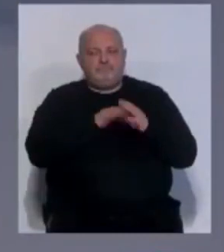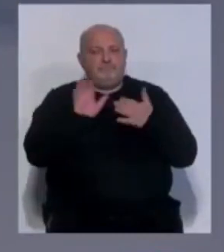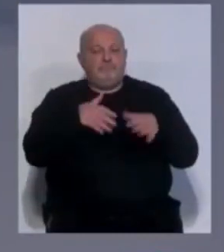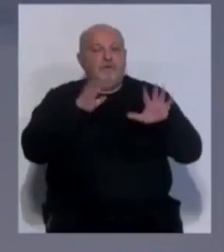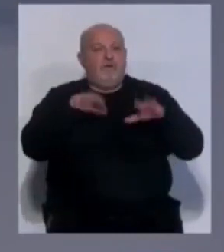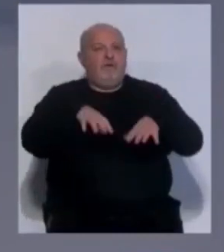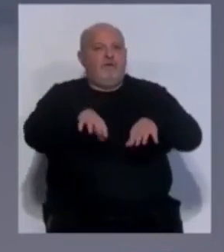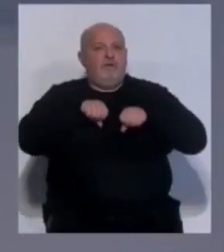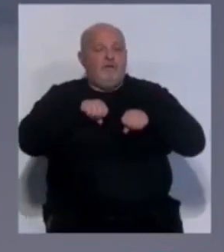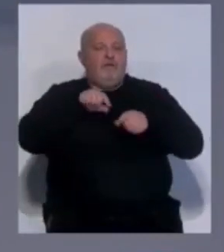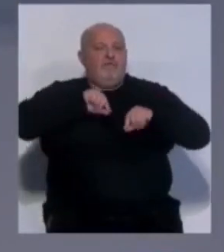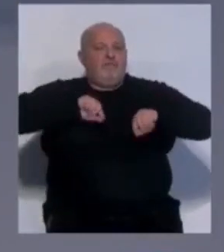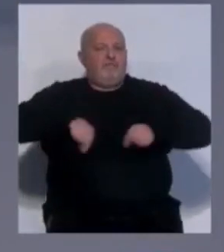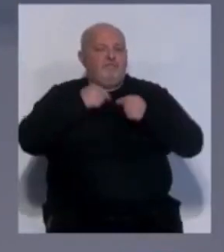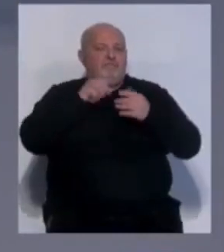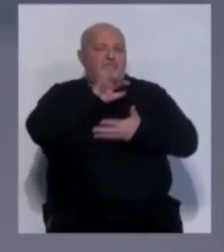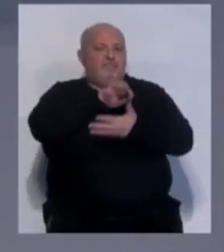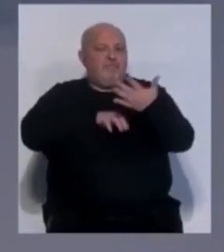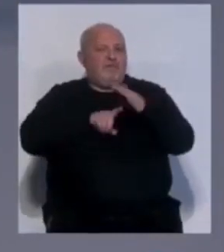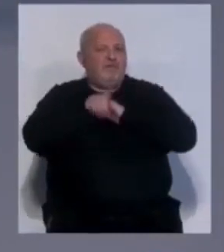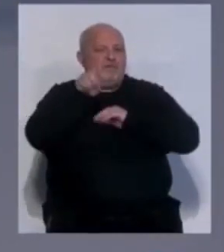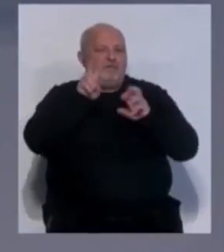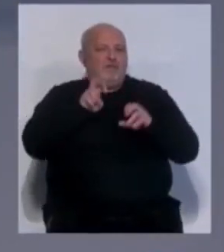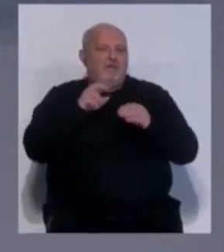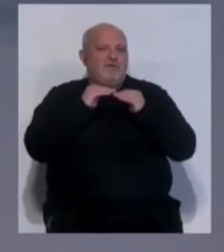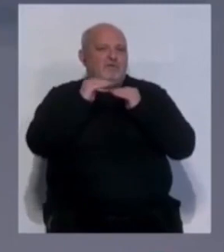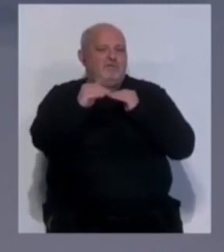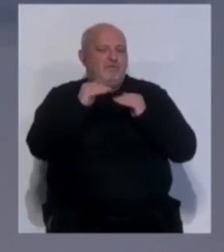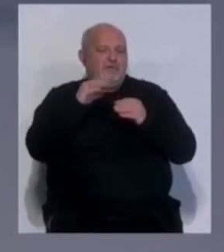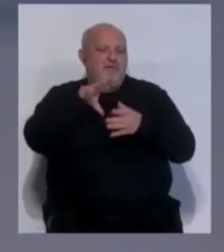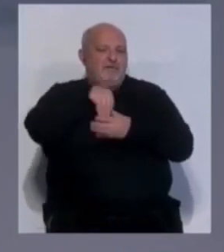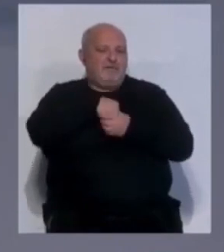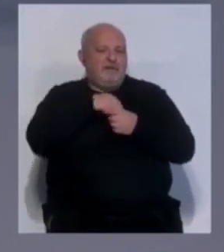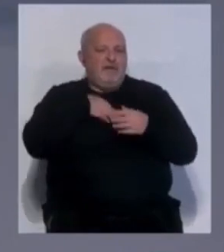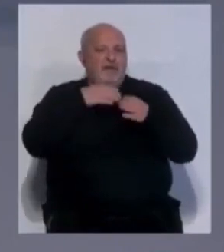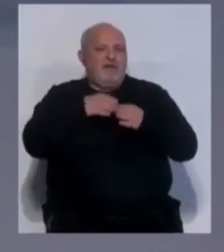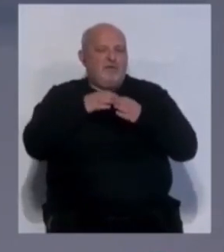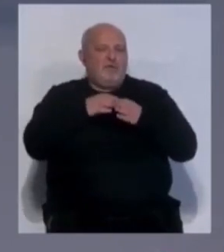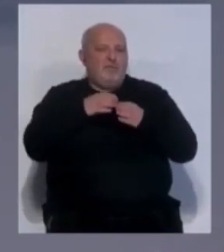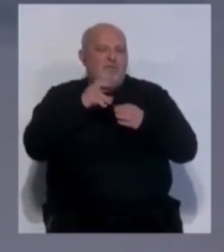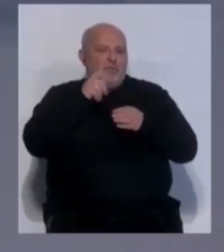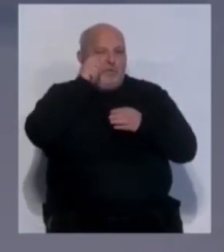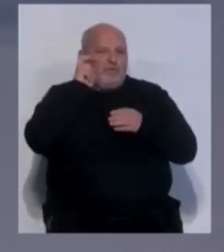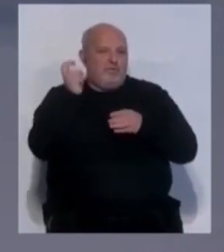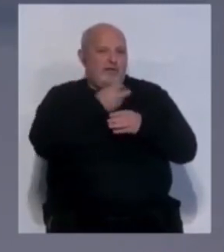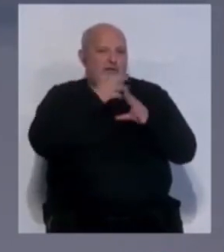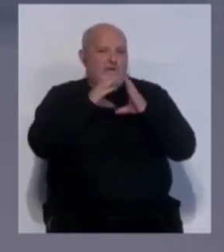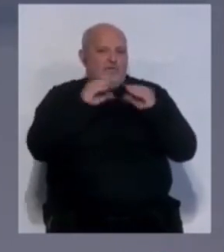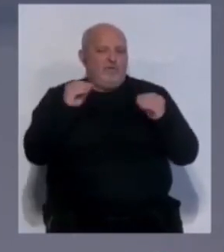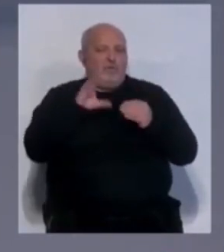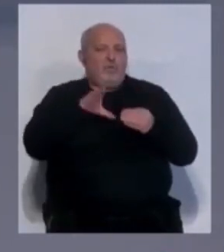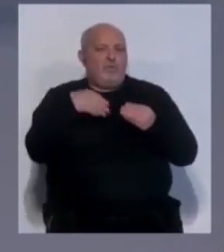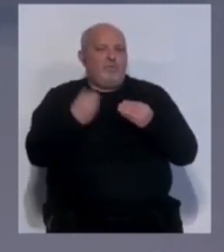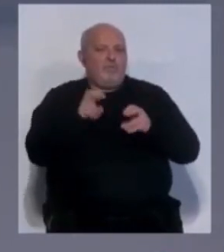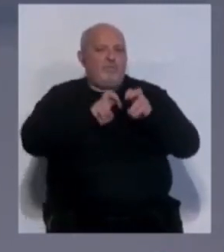Cádiz ha acogido hoy la firma del Manifiesto para el Desarrollo de la Sostenibilidad en el Ecosistema de la Náutica y los cruceros en los puertos andaluces. Un